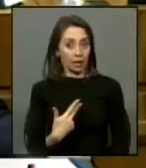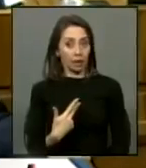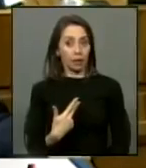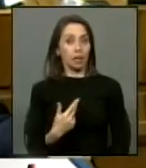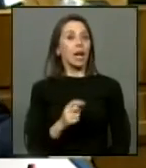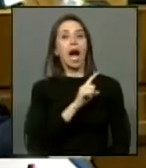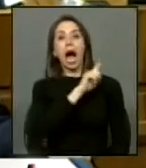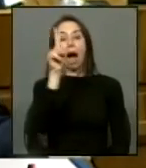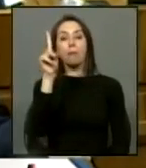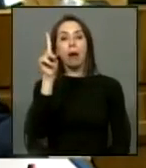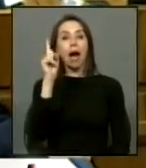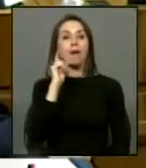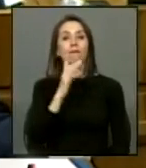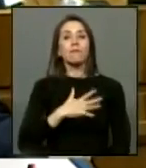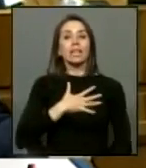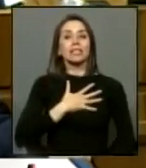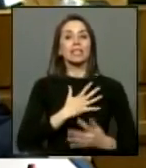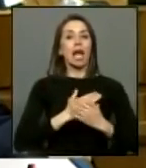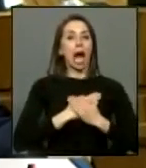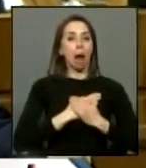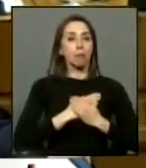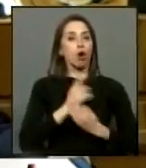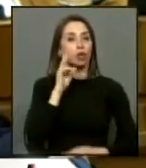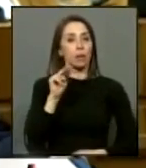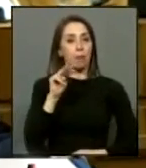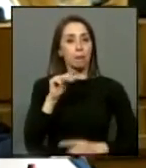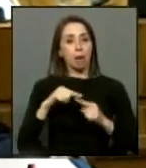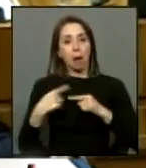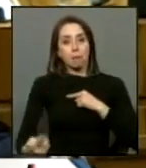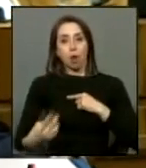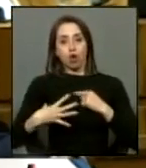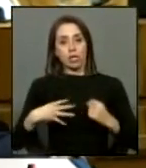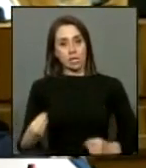sentir jamás el amor que tiene una madre por un hijo